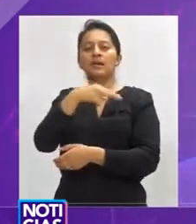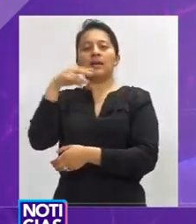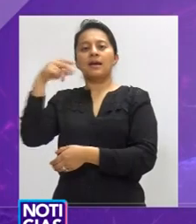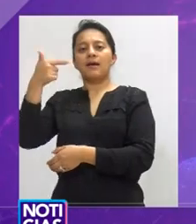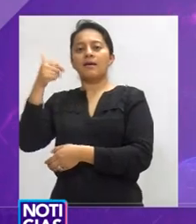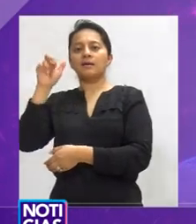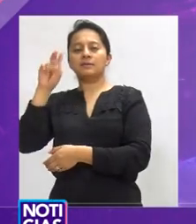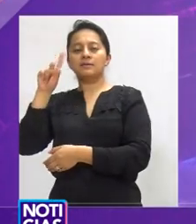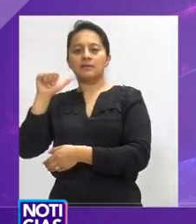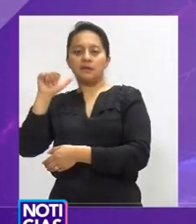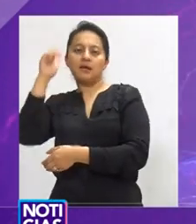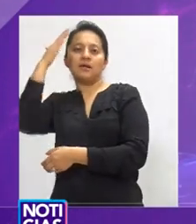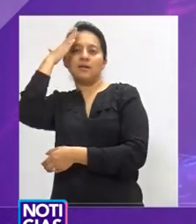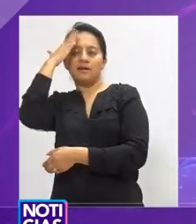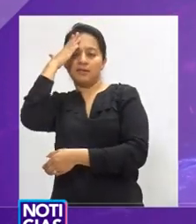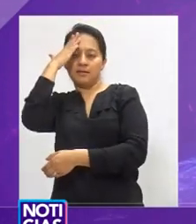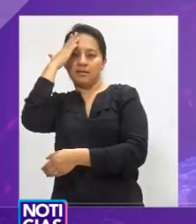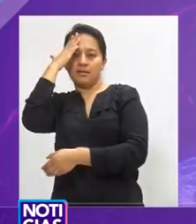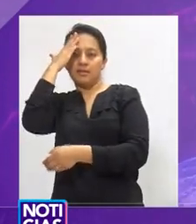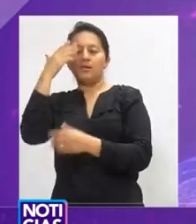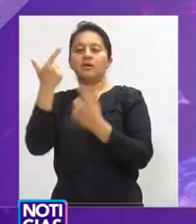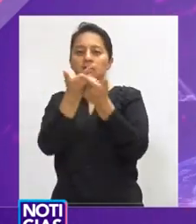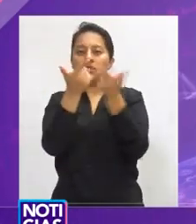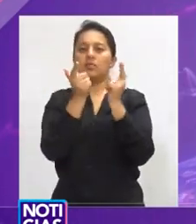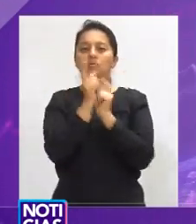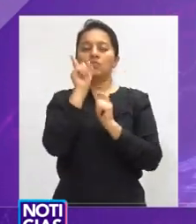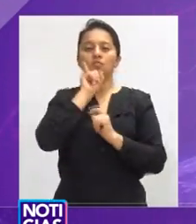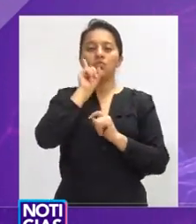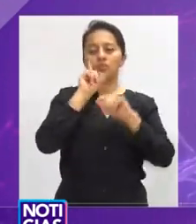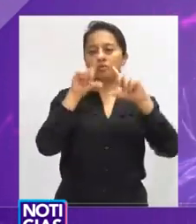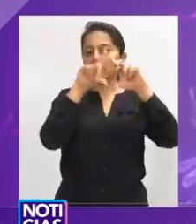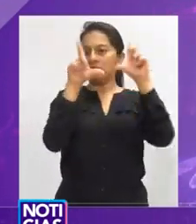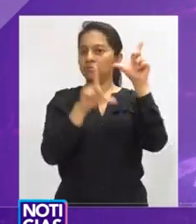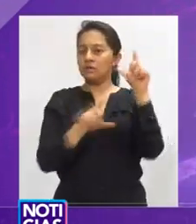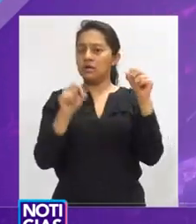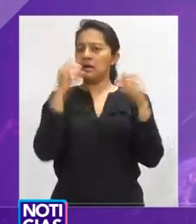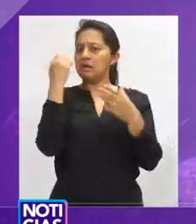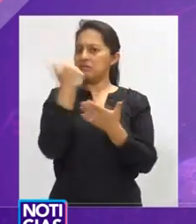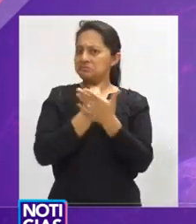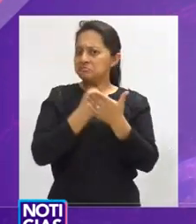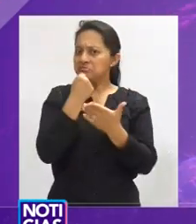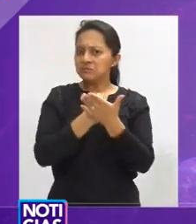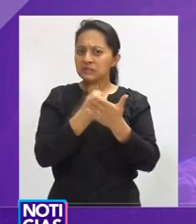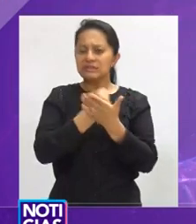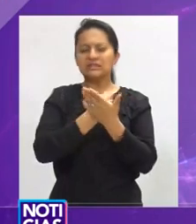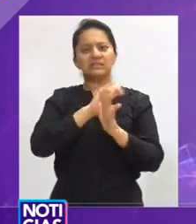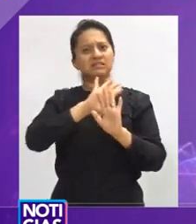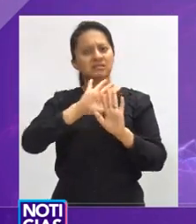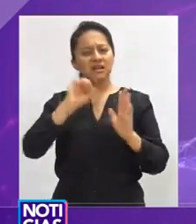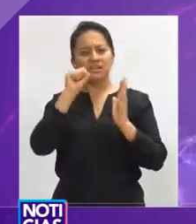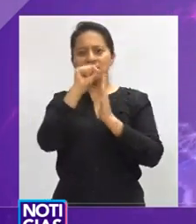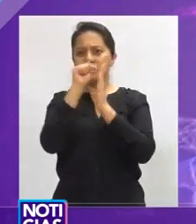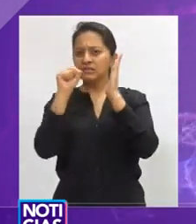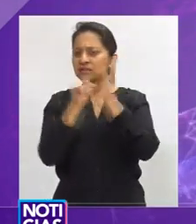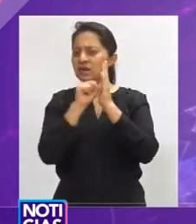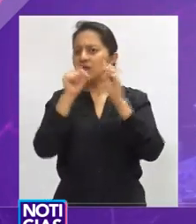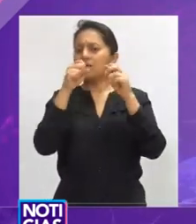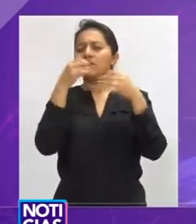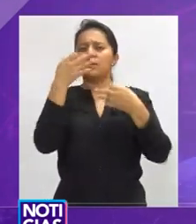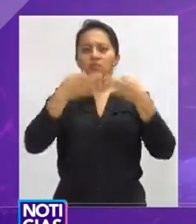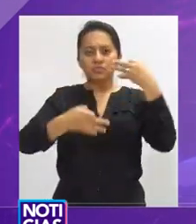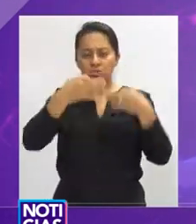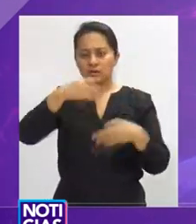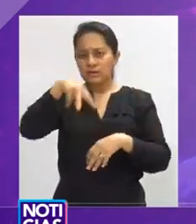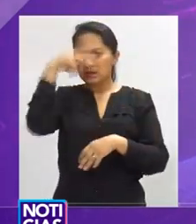México deje de ser cómplice de la violencia en contra de las mujeres. En este sentido, pidió a nombre de las participantes justicia para